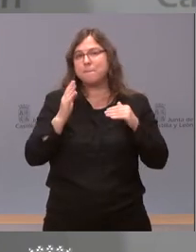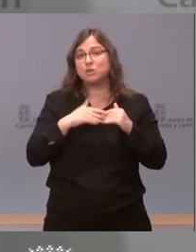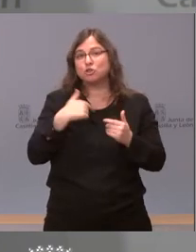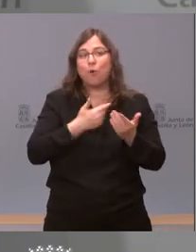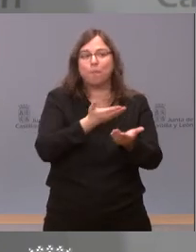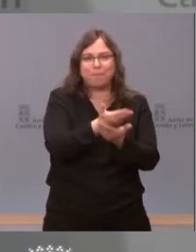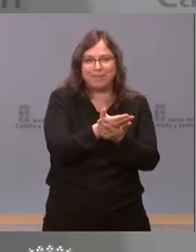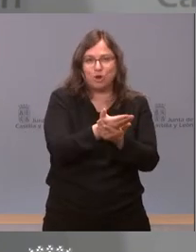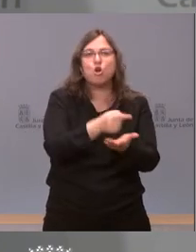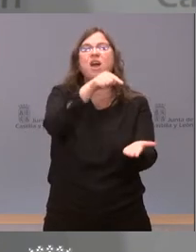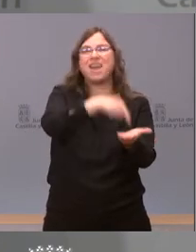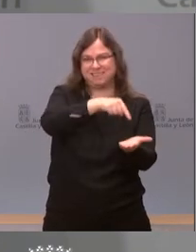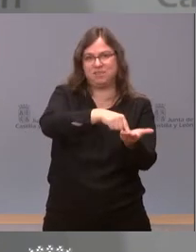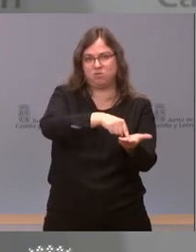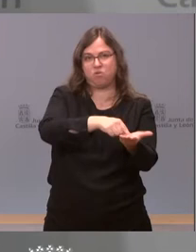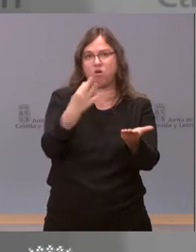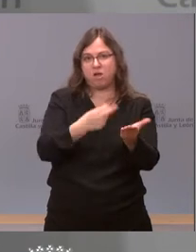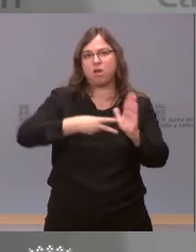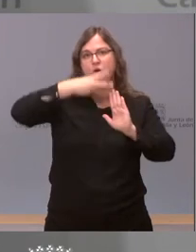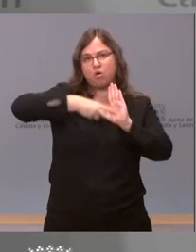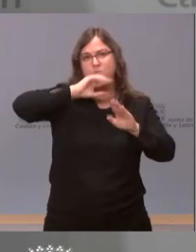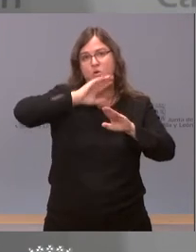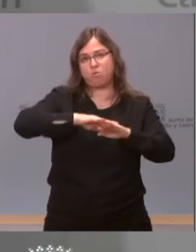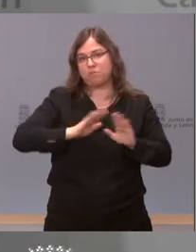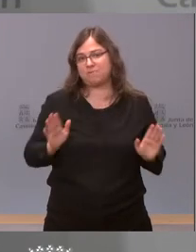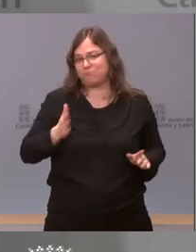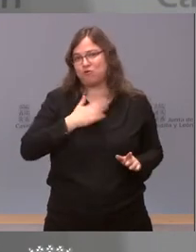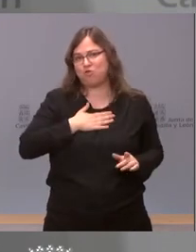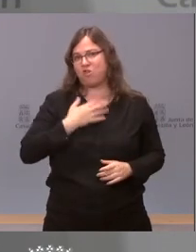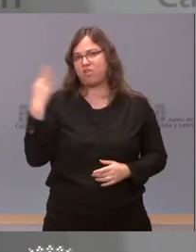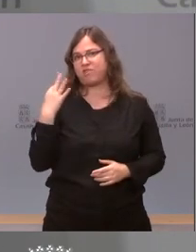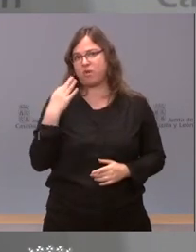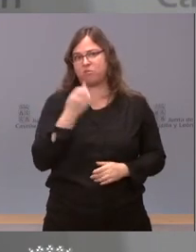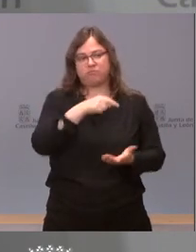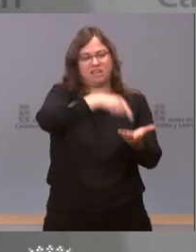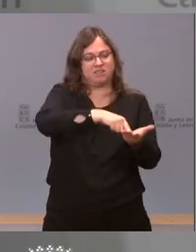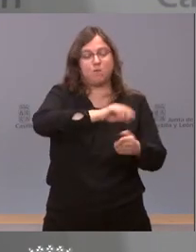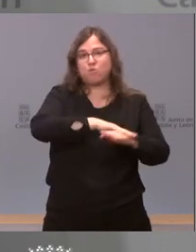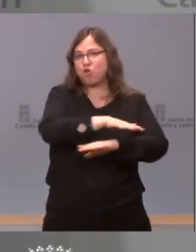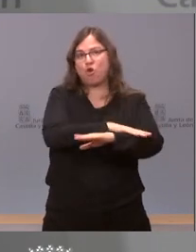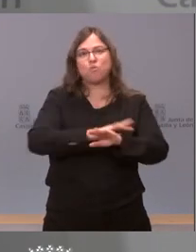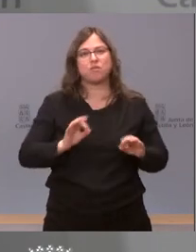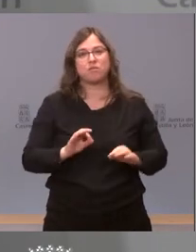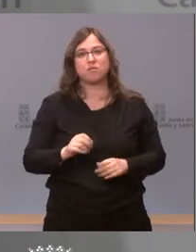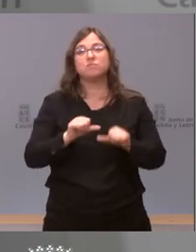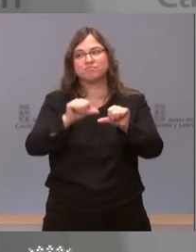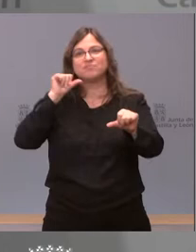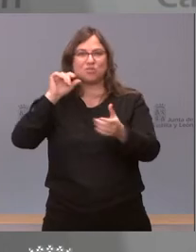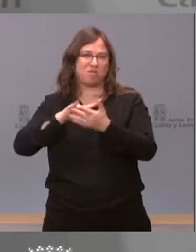como administración es el cumplimiento de la norma este asunto ya lo hemos vivido en alguna ocasión